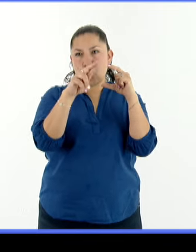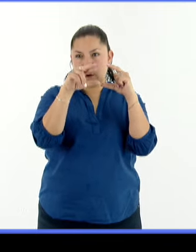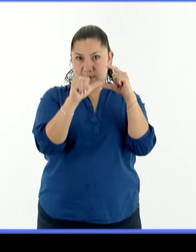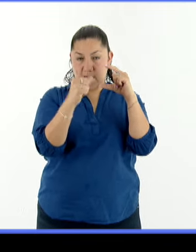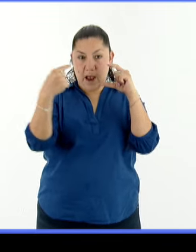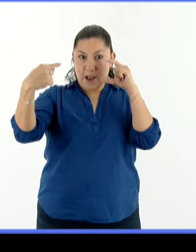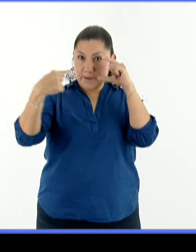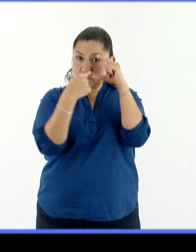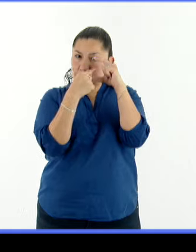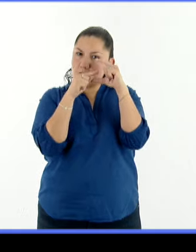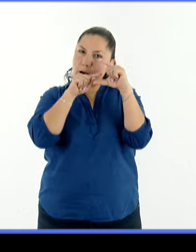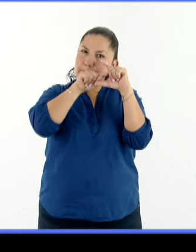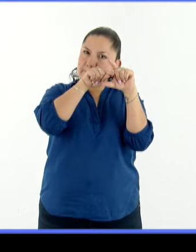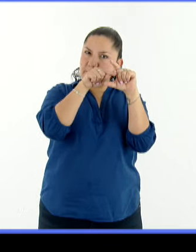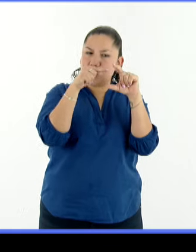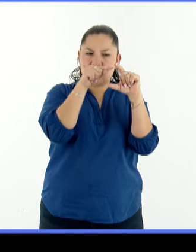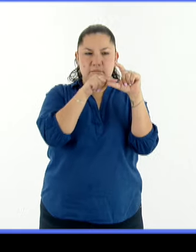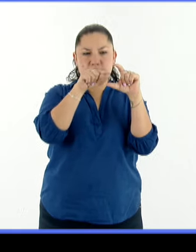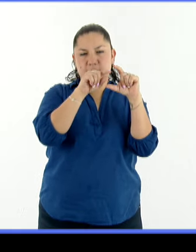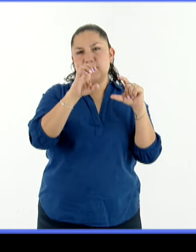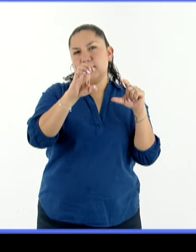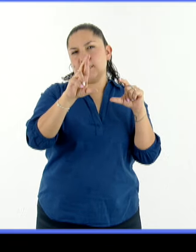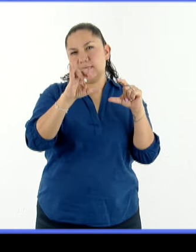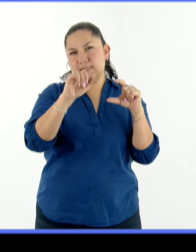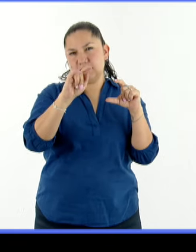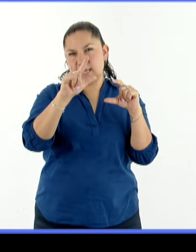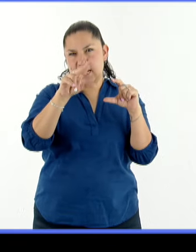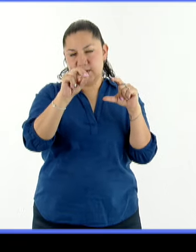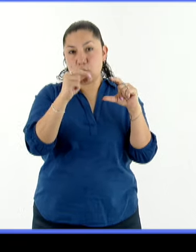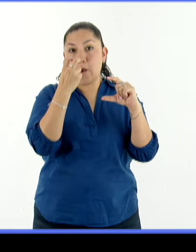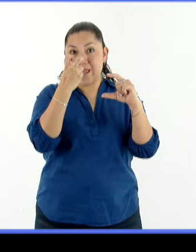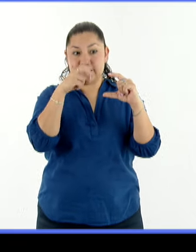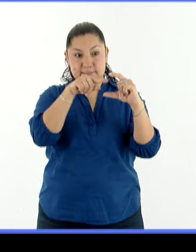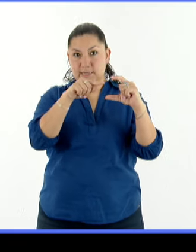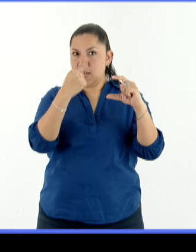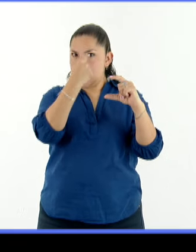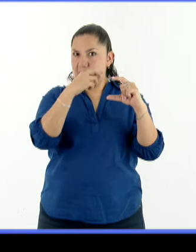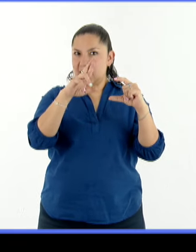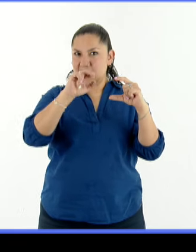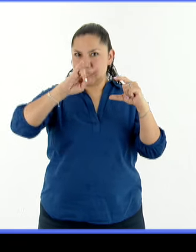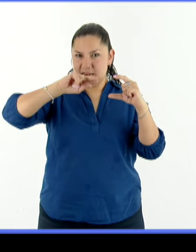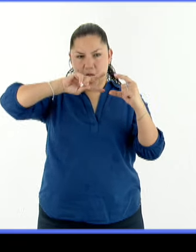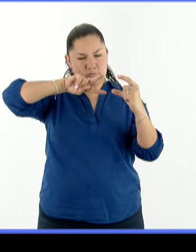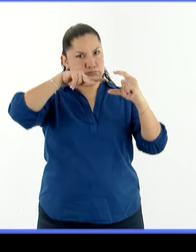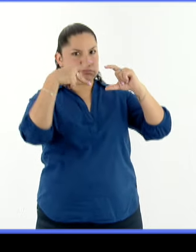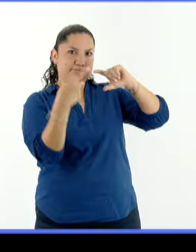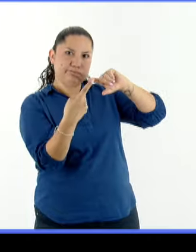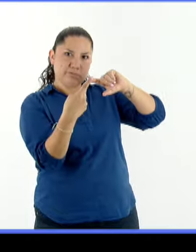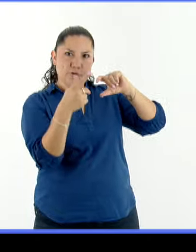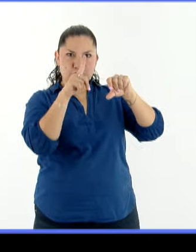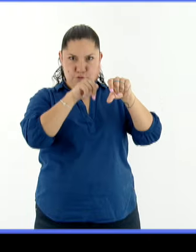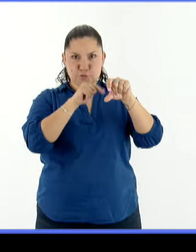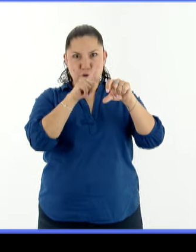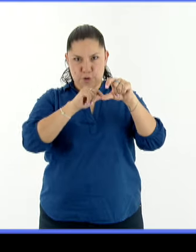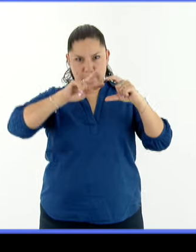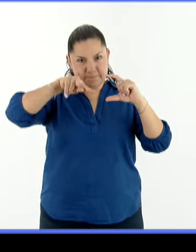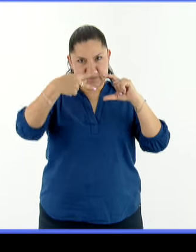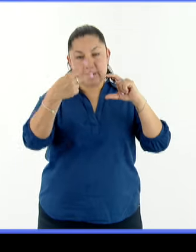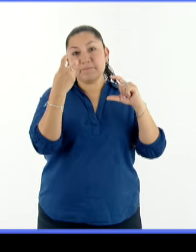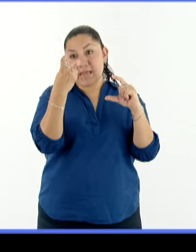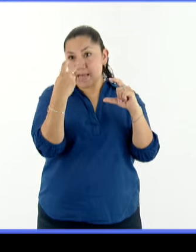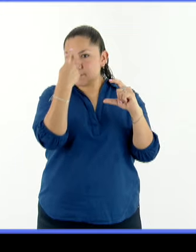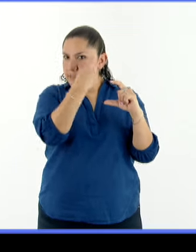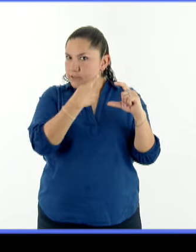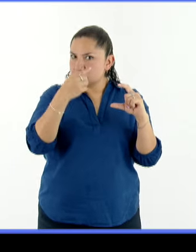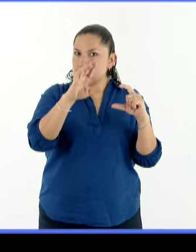al cristalino. Aquí es enfocada y proyectada al revés en la retina. Es ahí donde los bastones traducen la luz